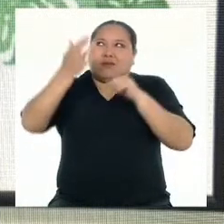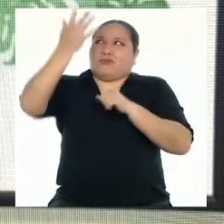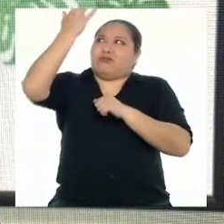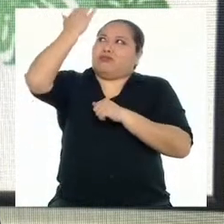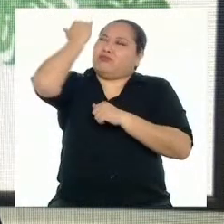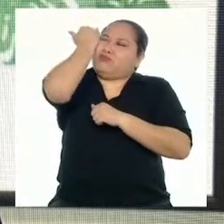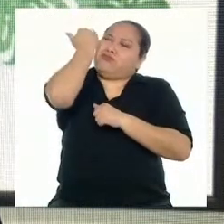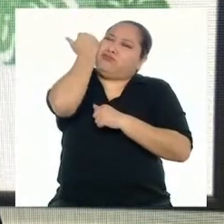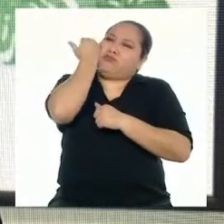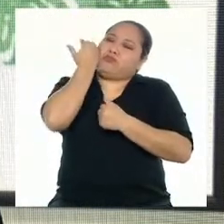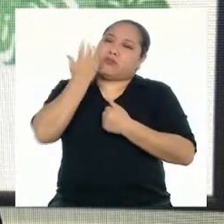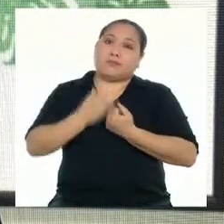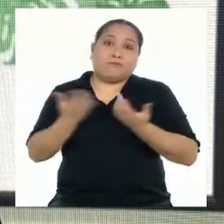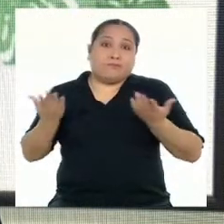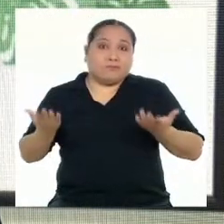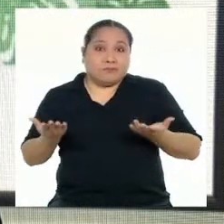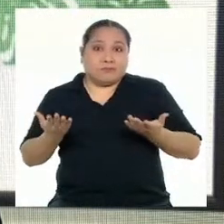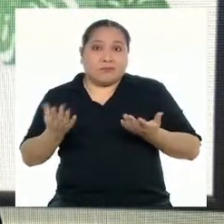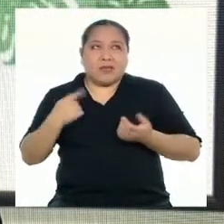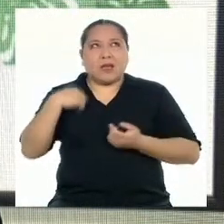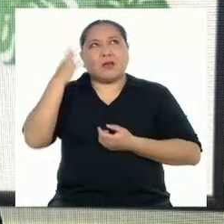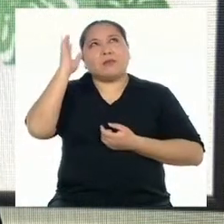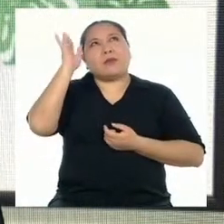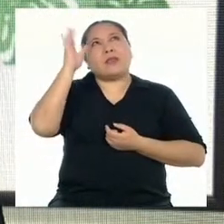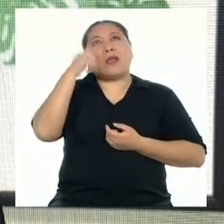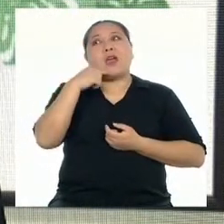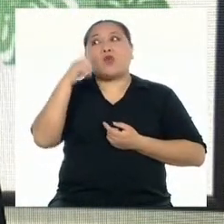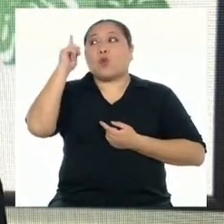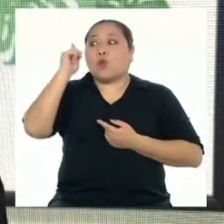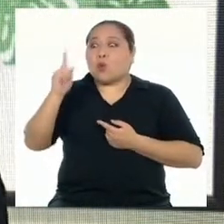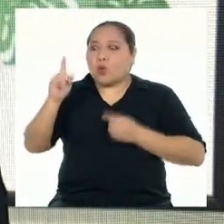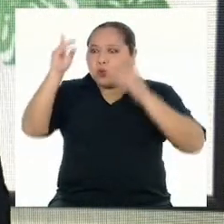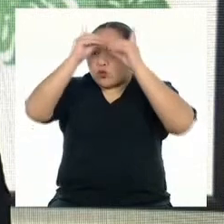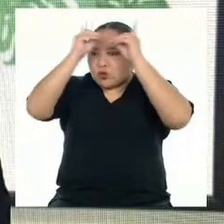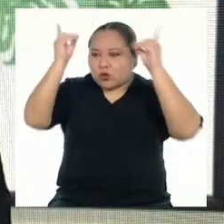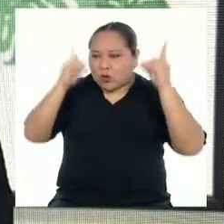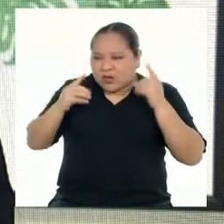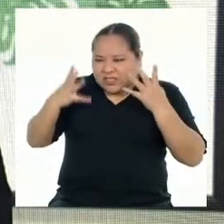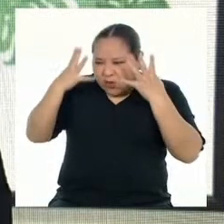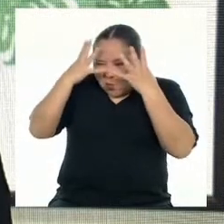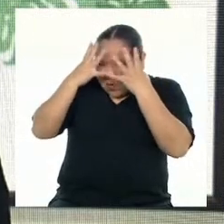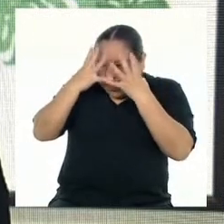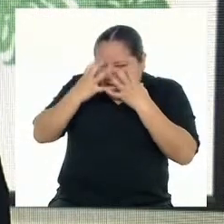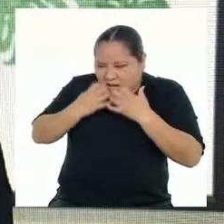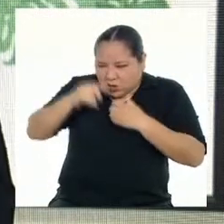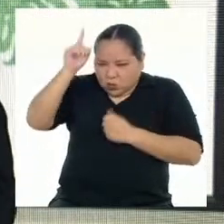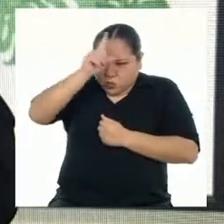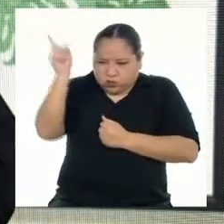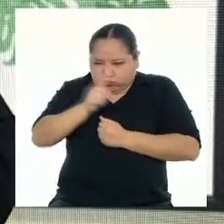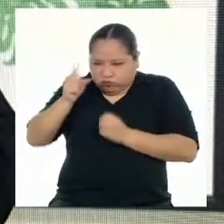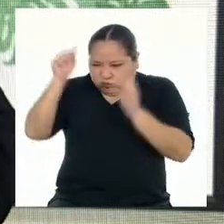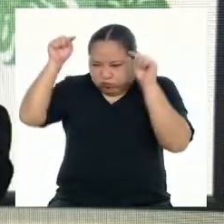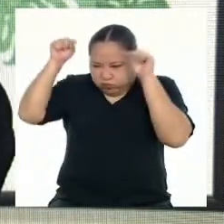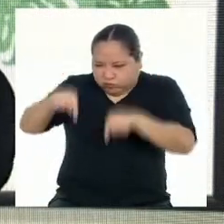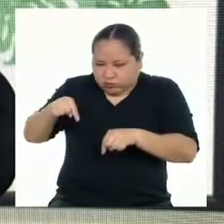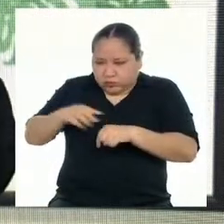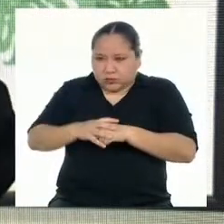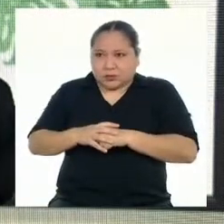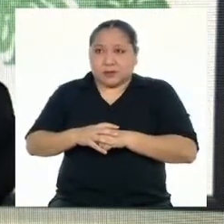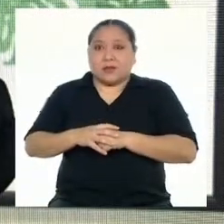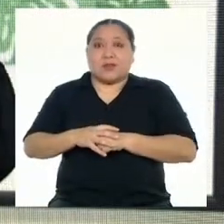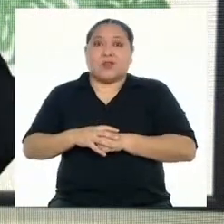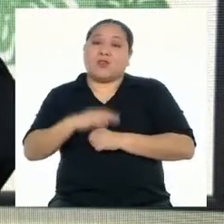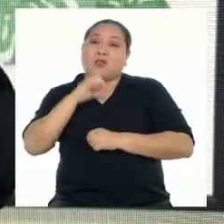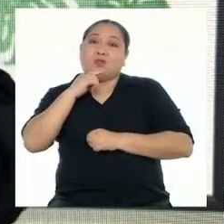De tal modo que se inventa, hay un dios que está colérico y lanza rayos. Su mujer